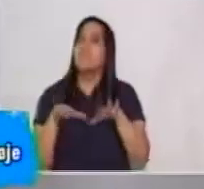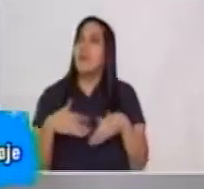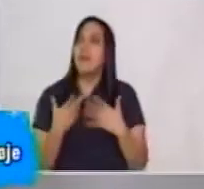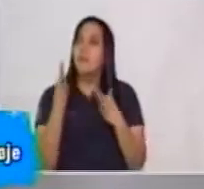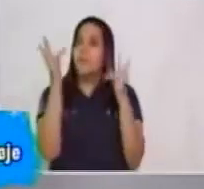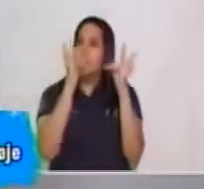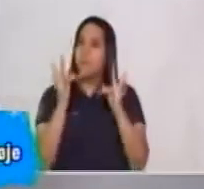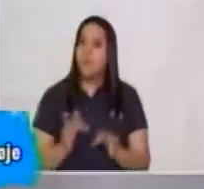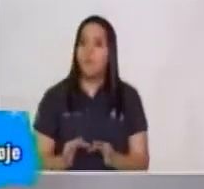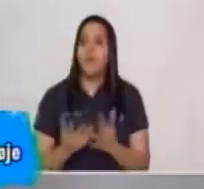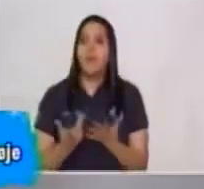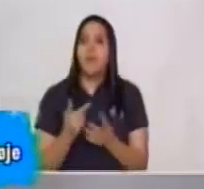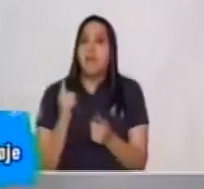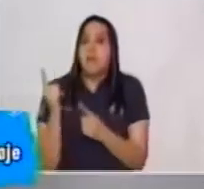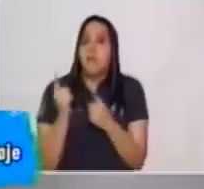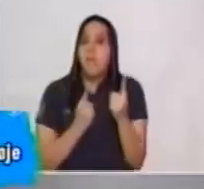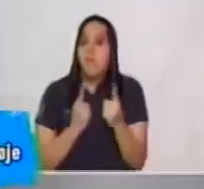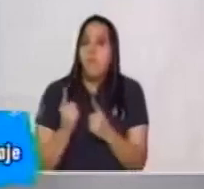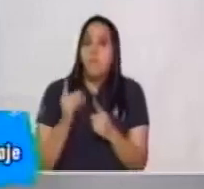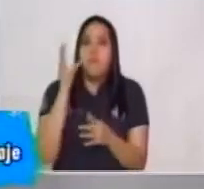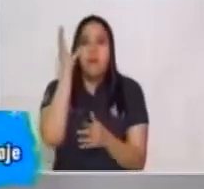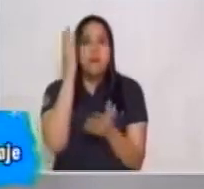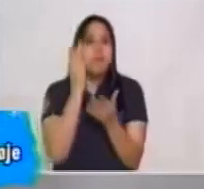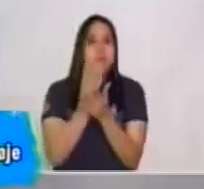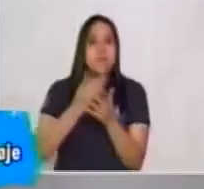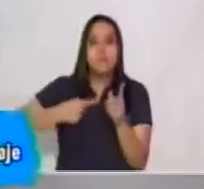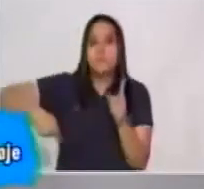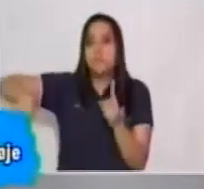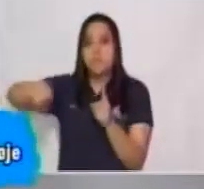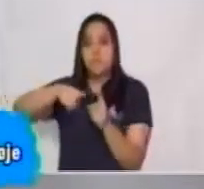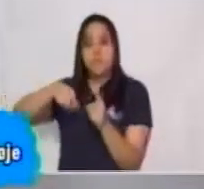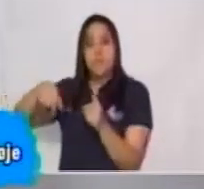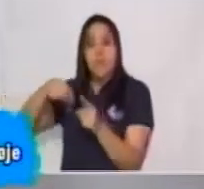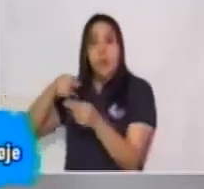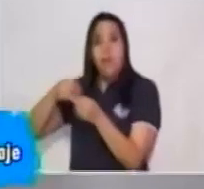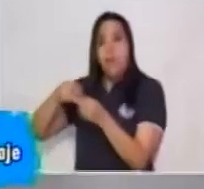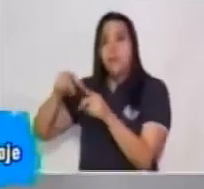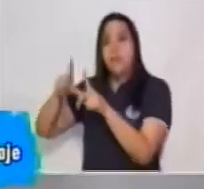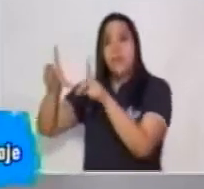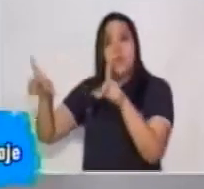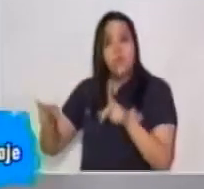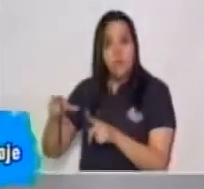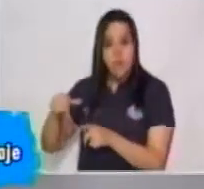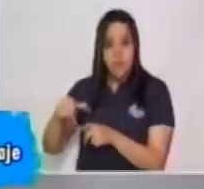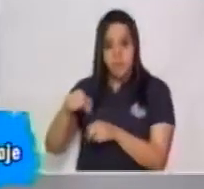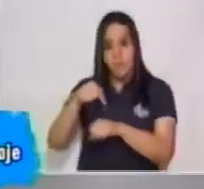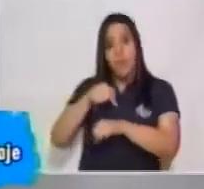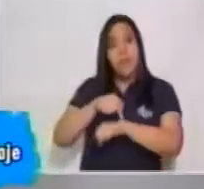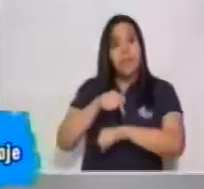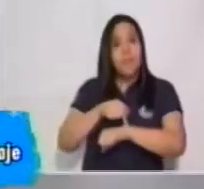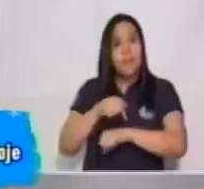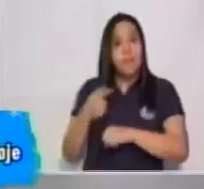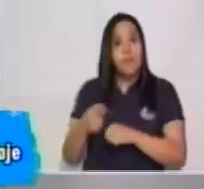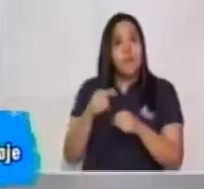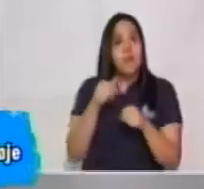¿Cuál crees tú que es el entorno? Hablamos de lugar, hablamos de tiempo, hablamos de contexto.